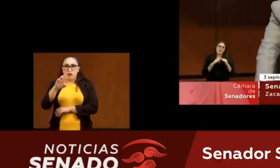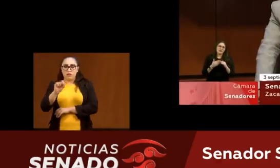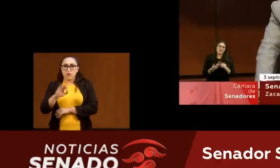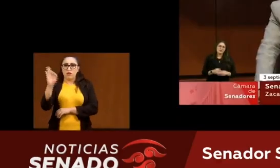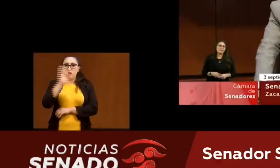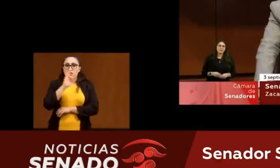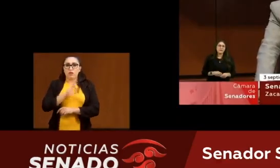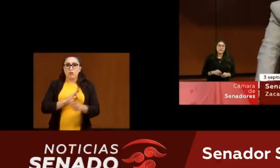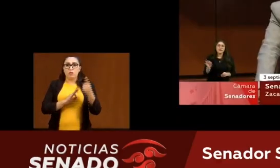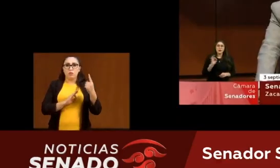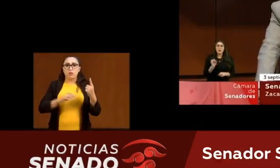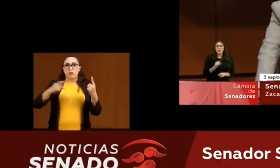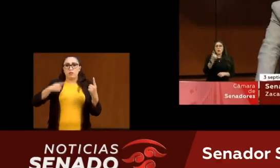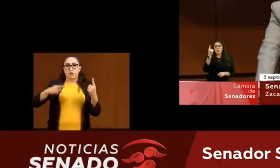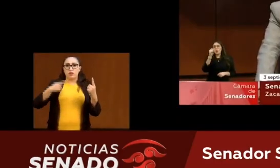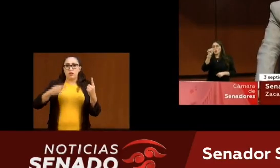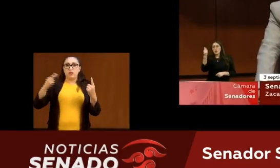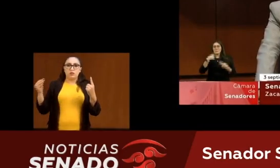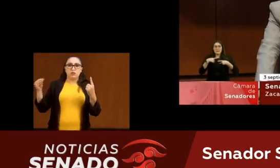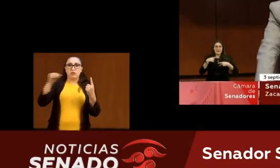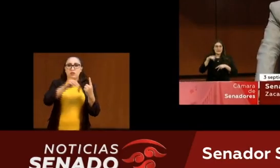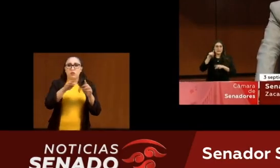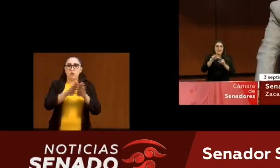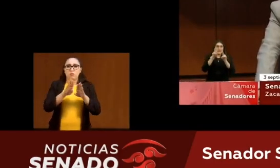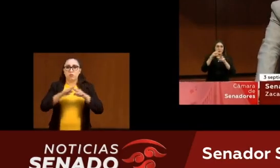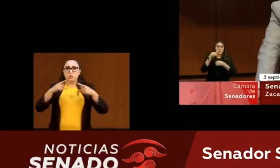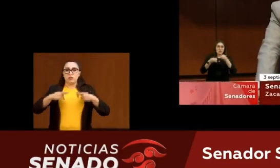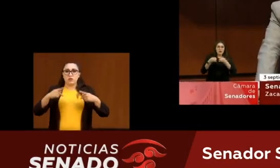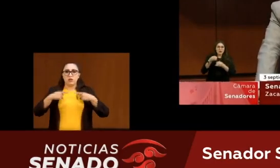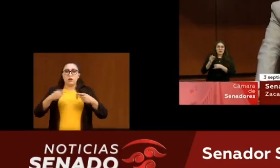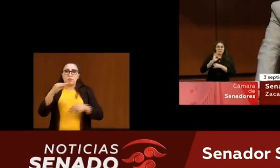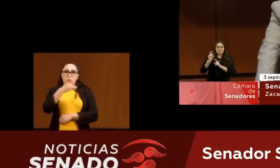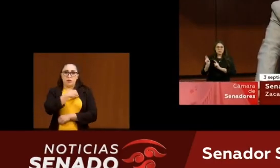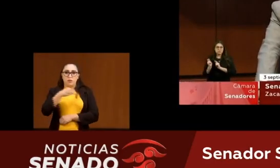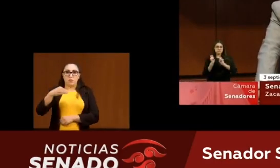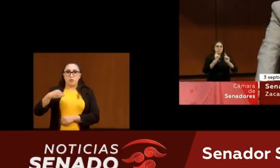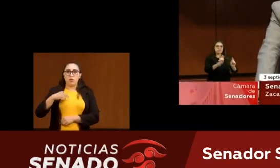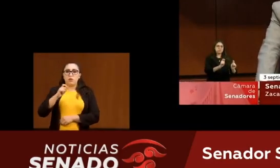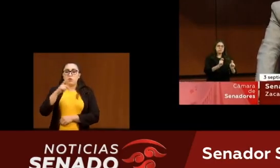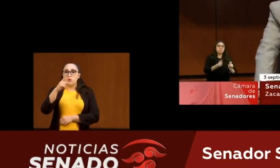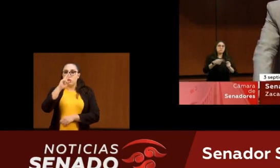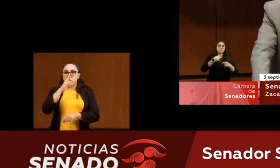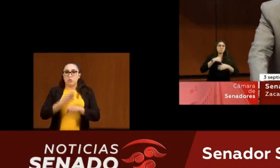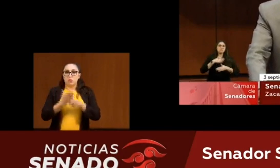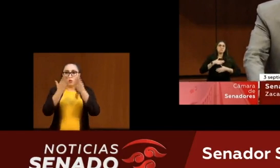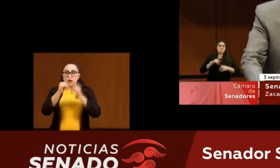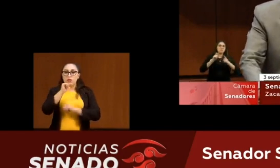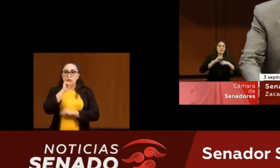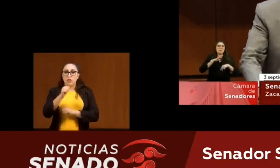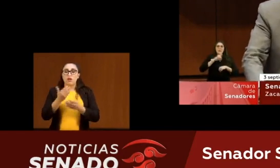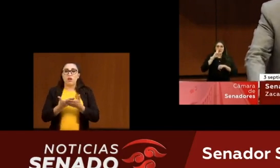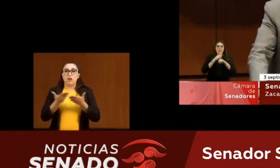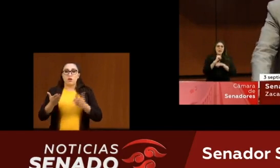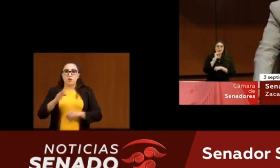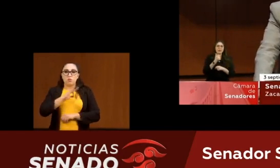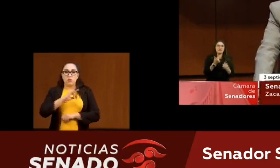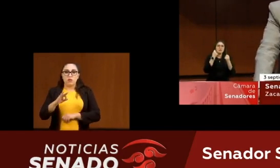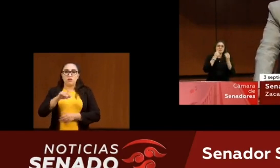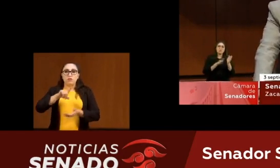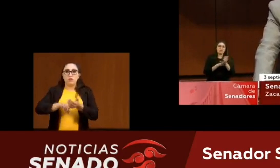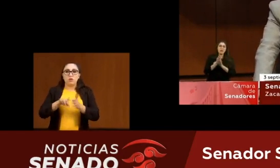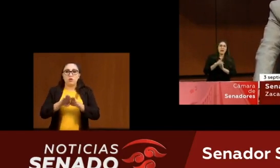miembro del Poder Judicial se atribuye facultades que no le corresponden, estaríamos ante un riesgo